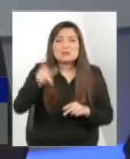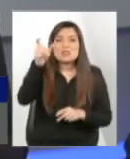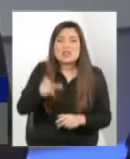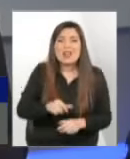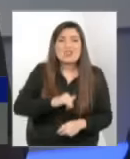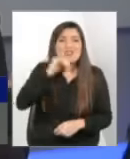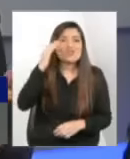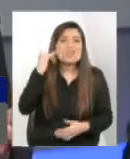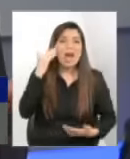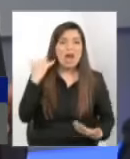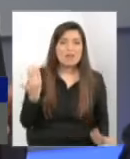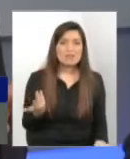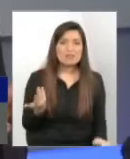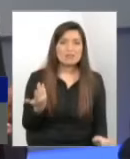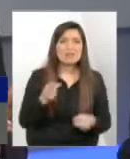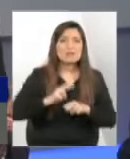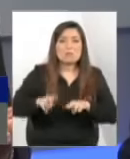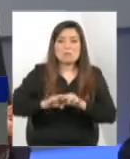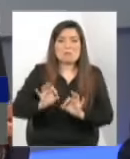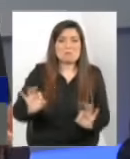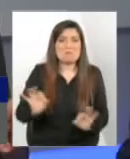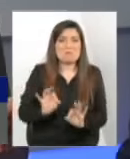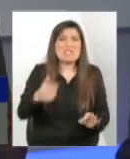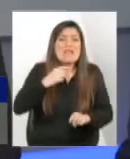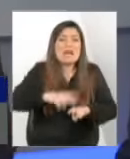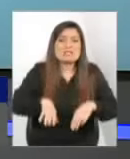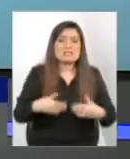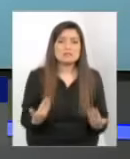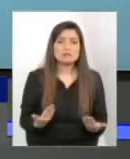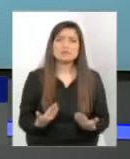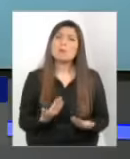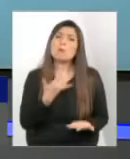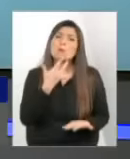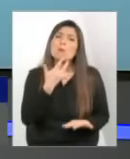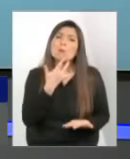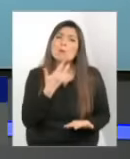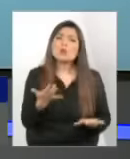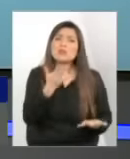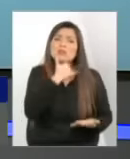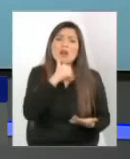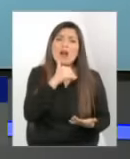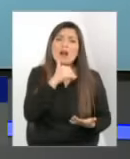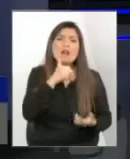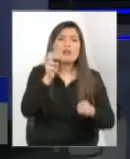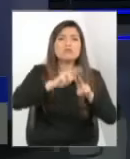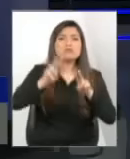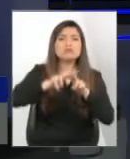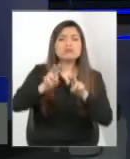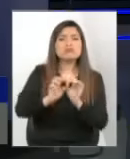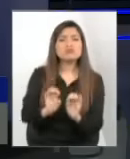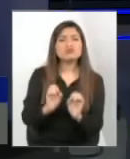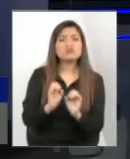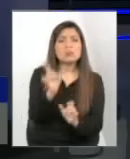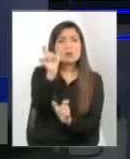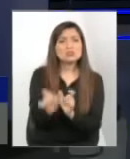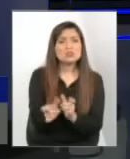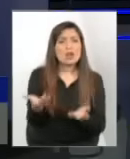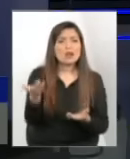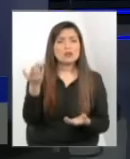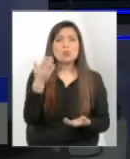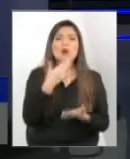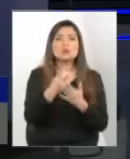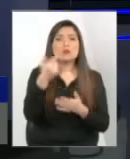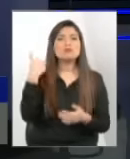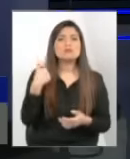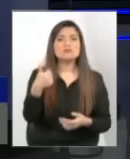enfrentar eso? ¿Qué hace? ¿Por qué no tienen preparación los funcionarios Francisco, porque fuiste director del Sename? Mira, tenemos un problema con cómo se realizaron,